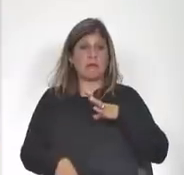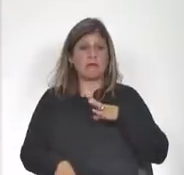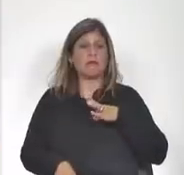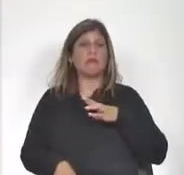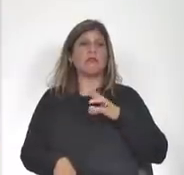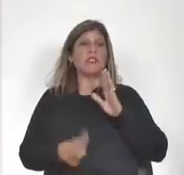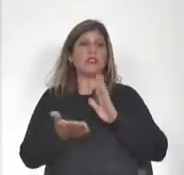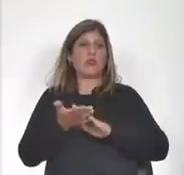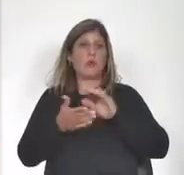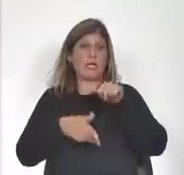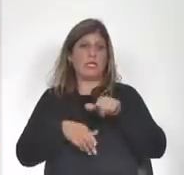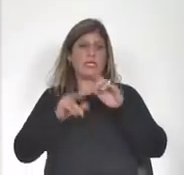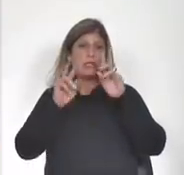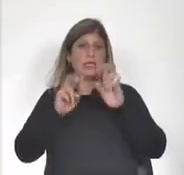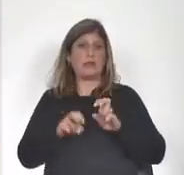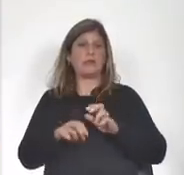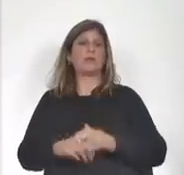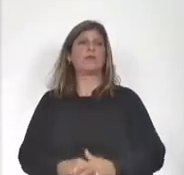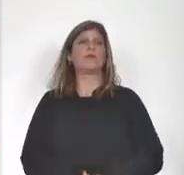sobre este tema